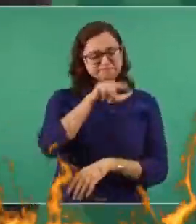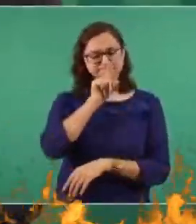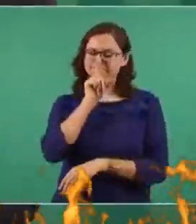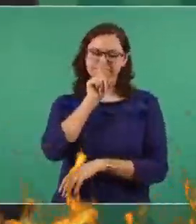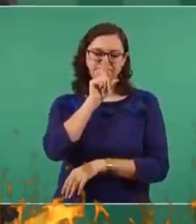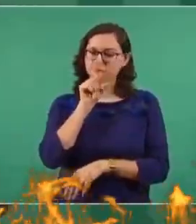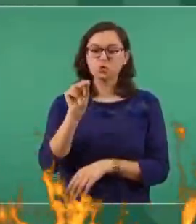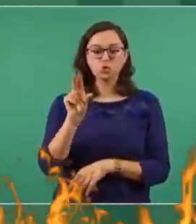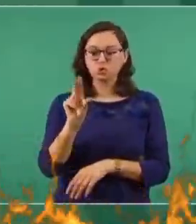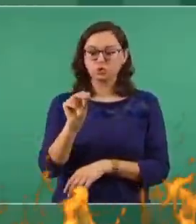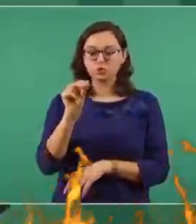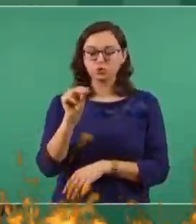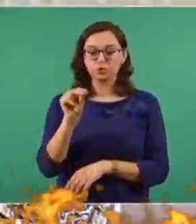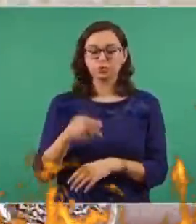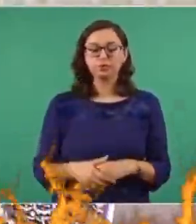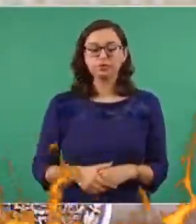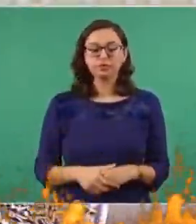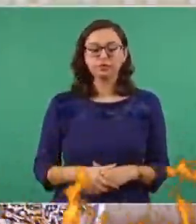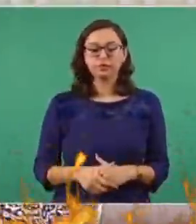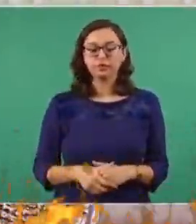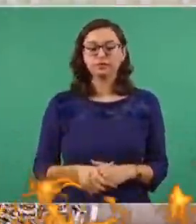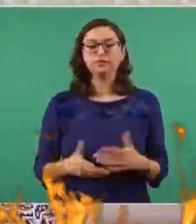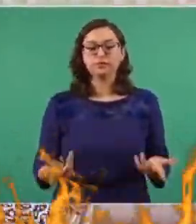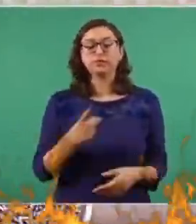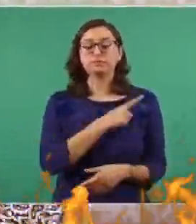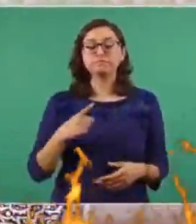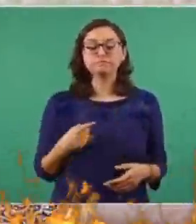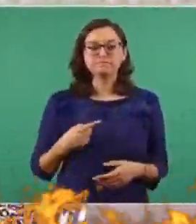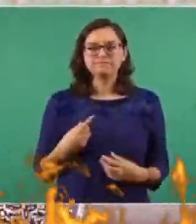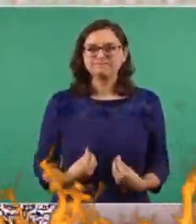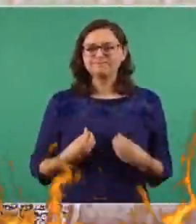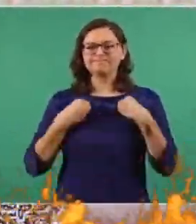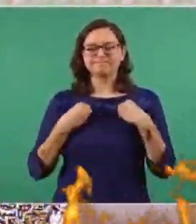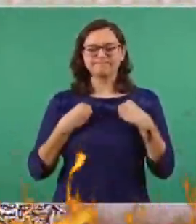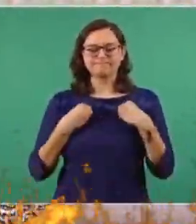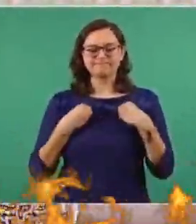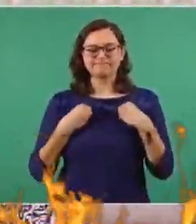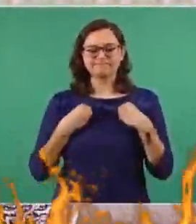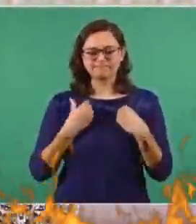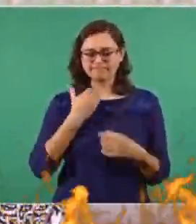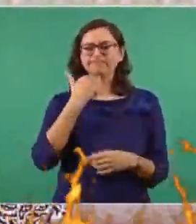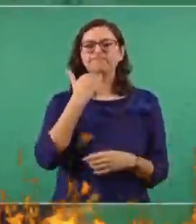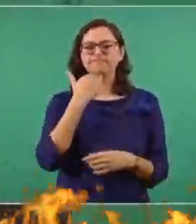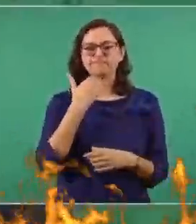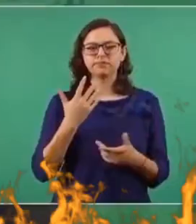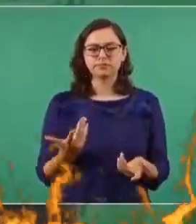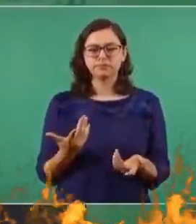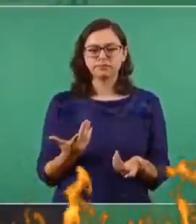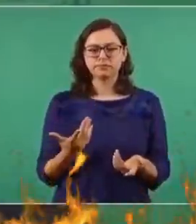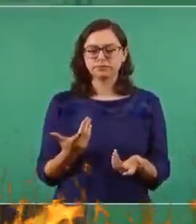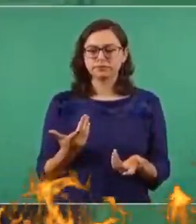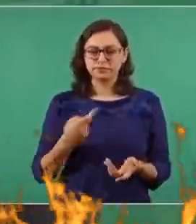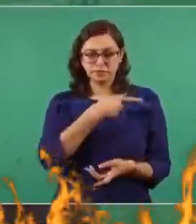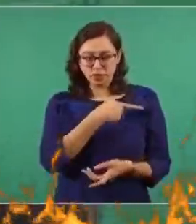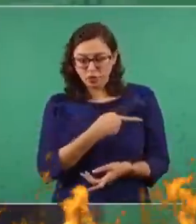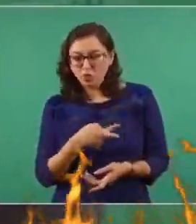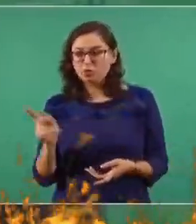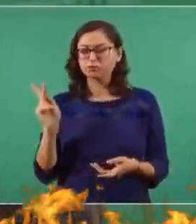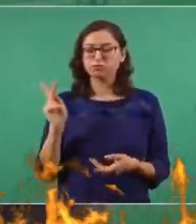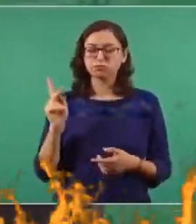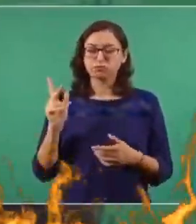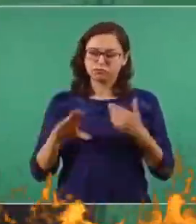Que se puede vivir con dignidad, sin pobreza, que es lo que estamos procurando